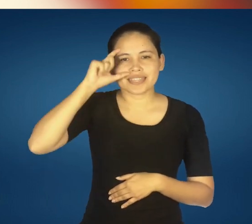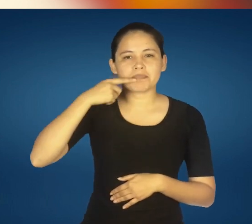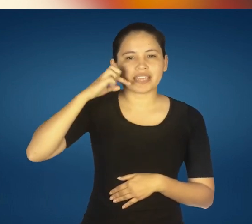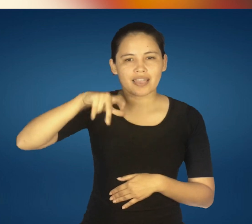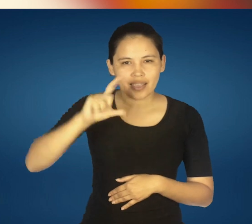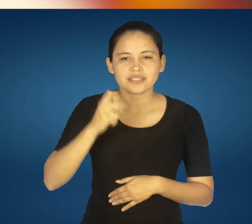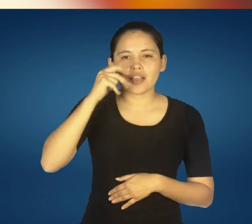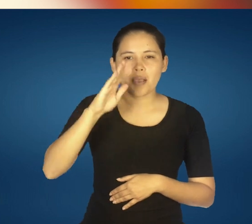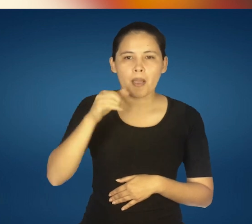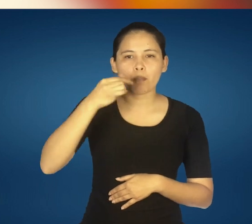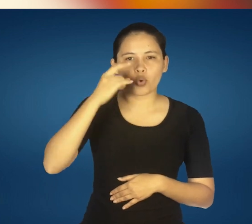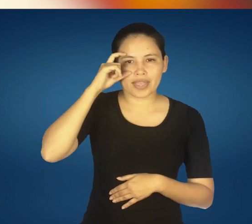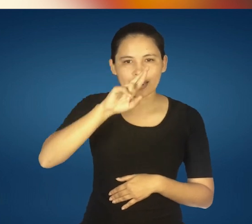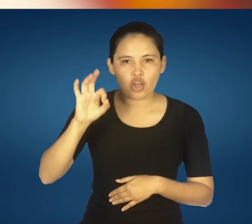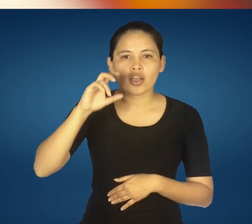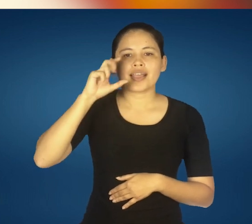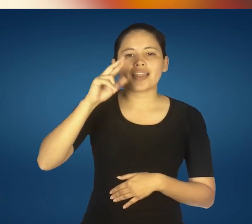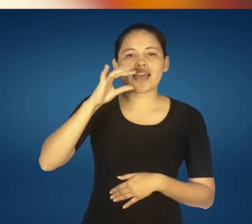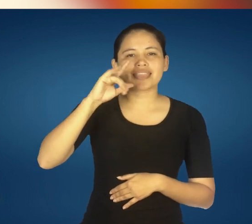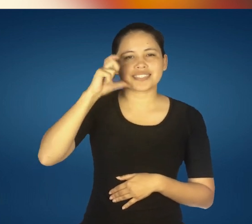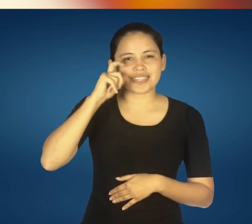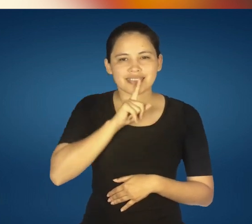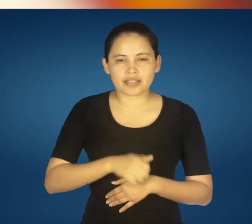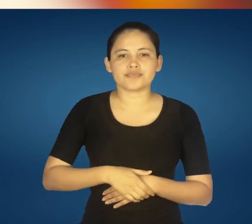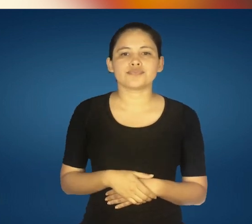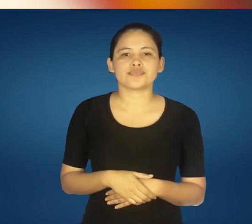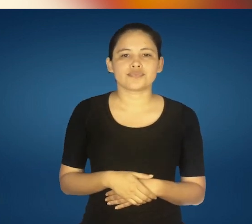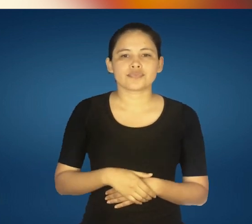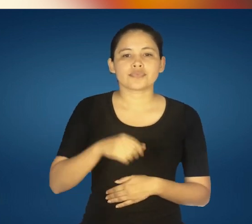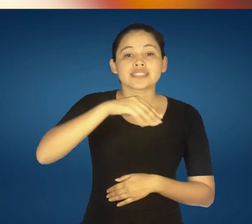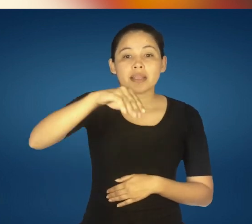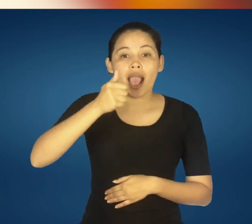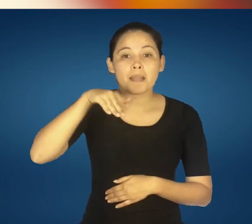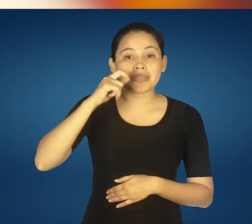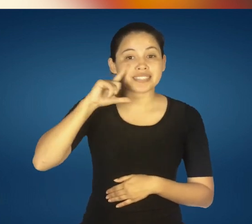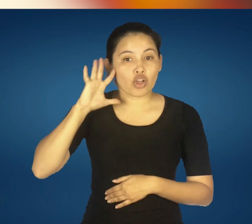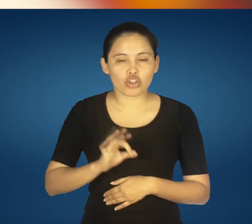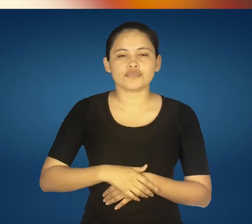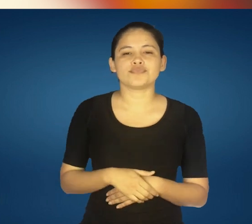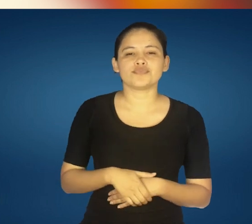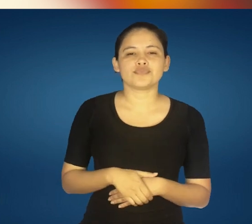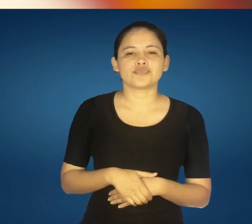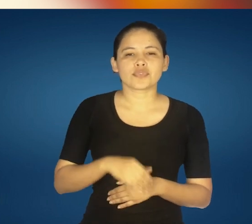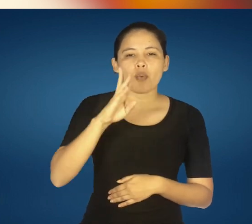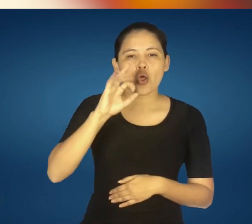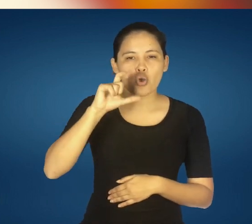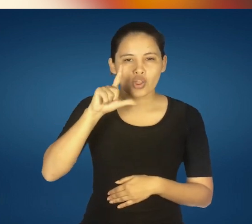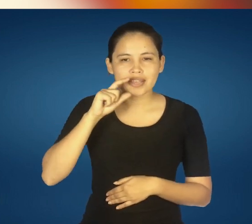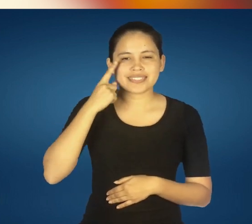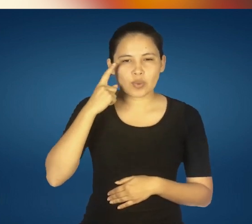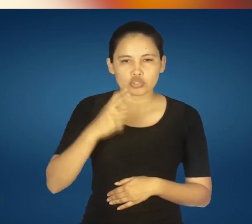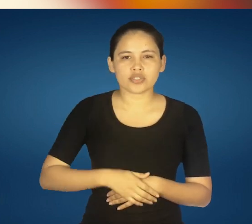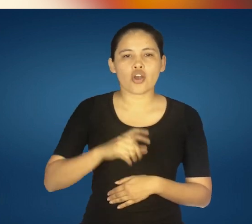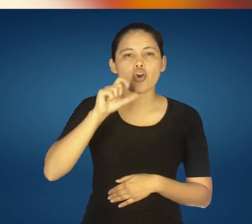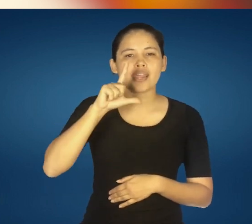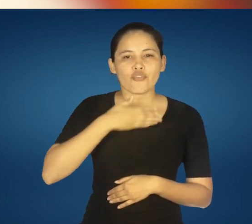espinaca, haba, puerro y radicheta. Siembra en almácigo, brócoli,